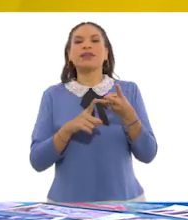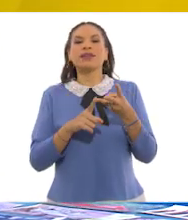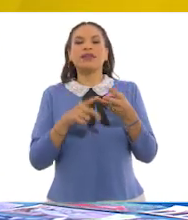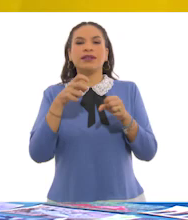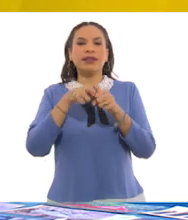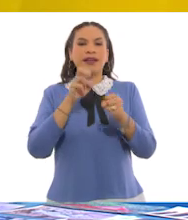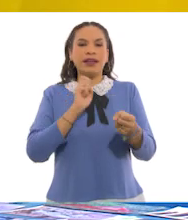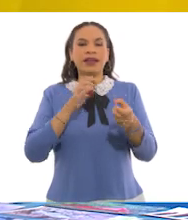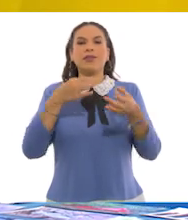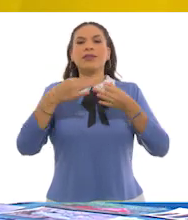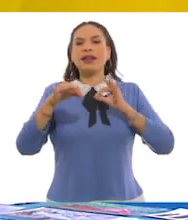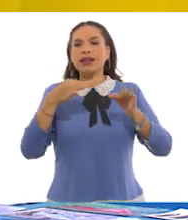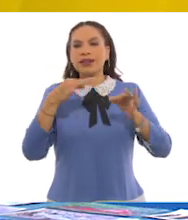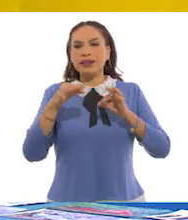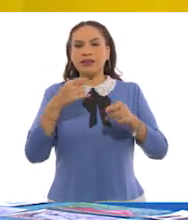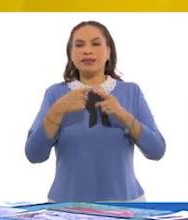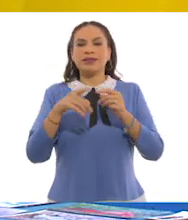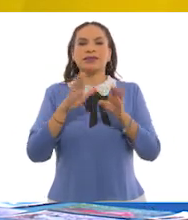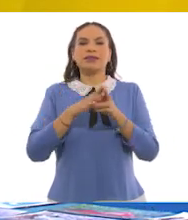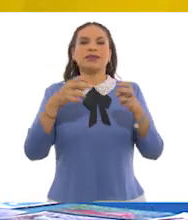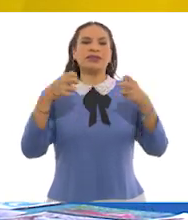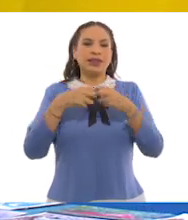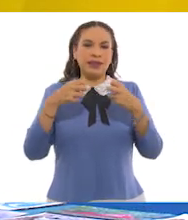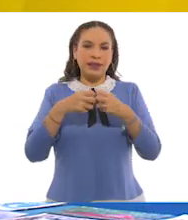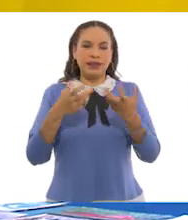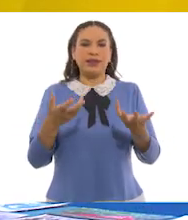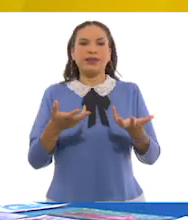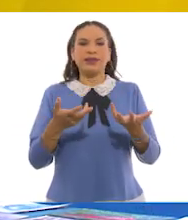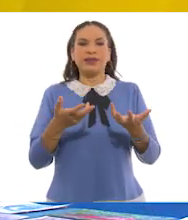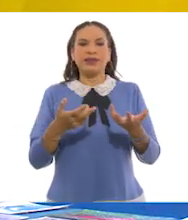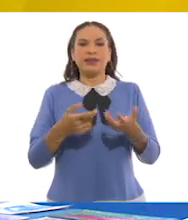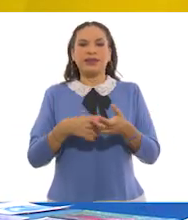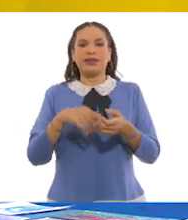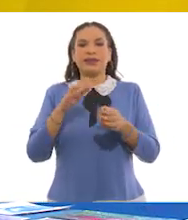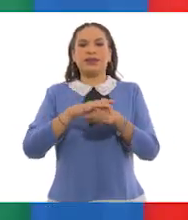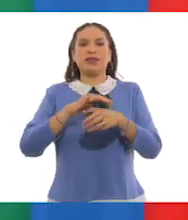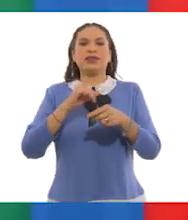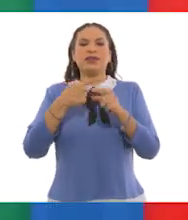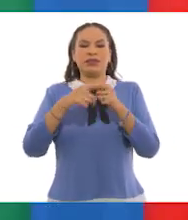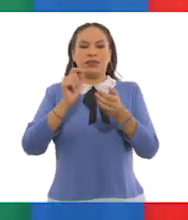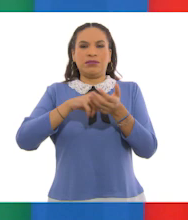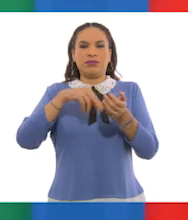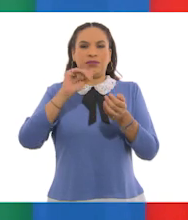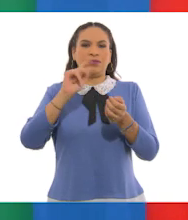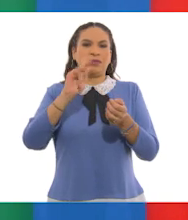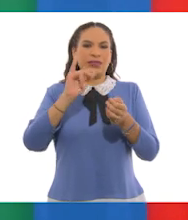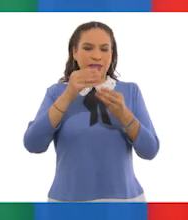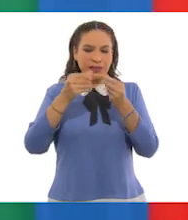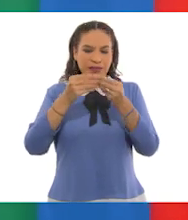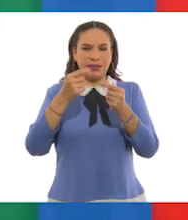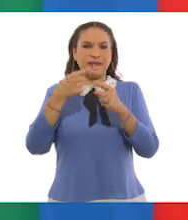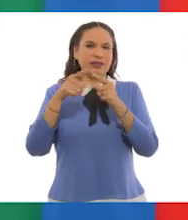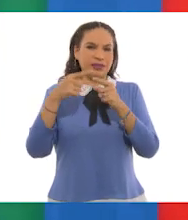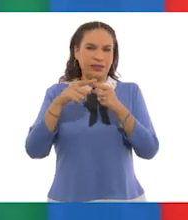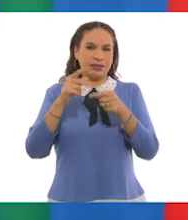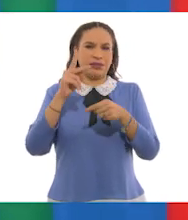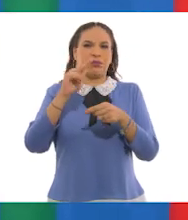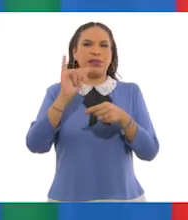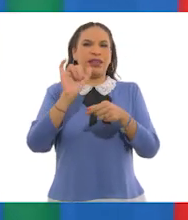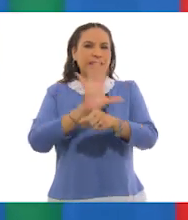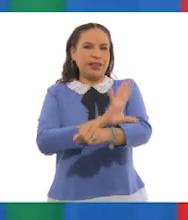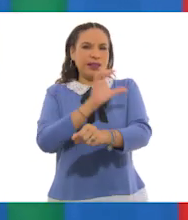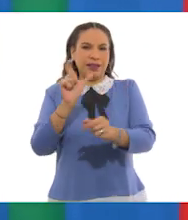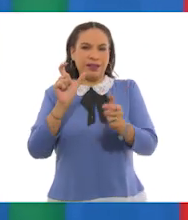Gatas, plástico, basura, los tenis, pilas. Unicel, pilas, exacto. Muy bien. A ver, ahí en casa,